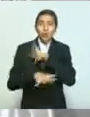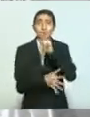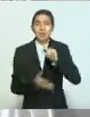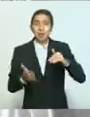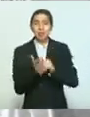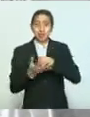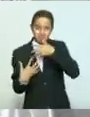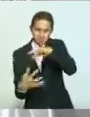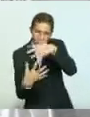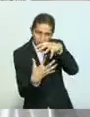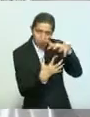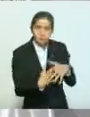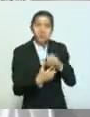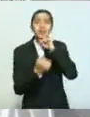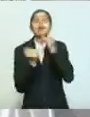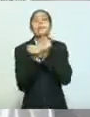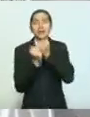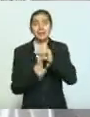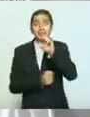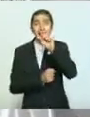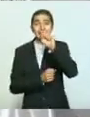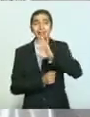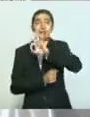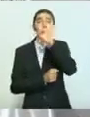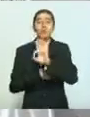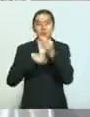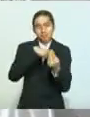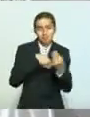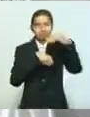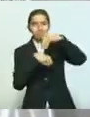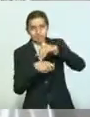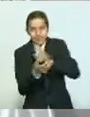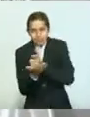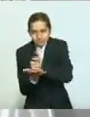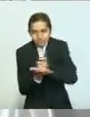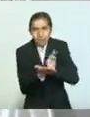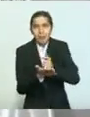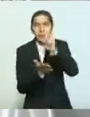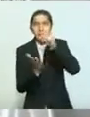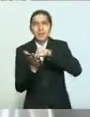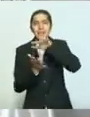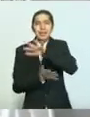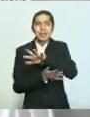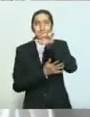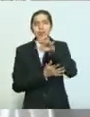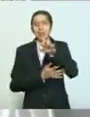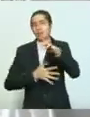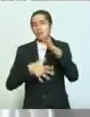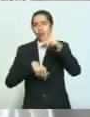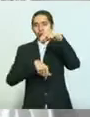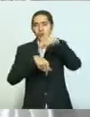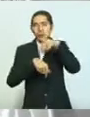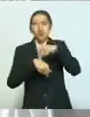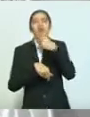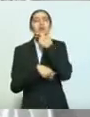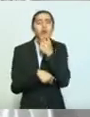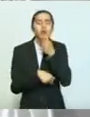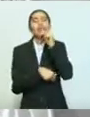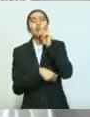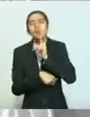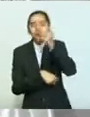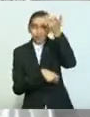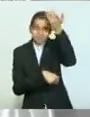Incrementamos 60% el salario a más de 1.500 doctoras, doctores,